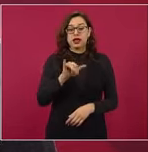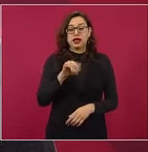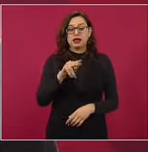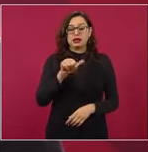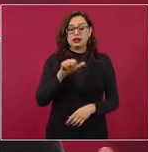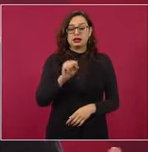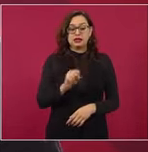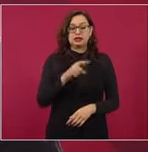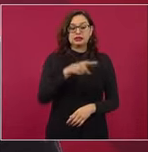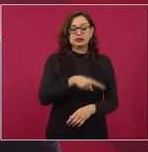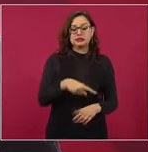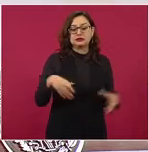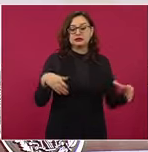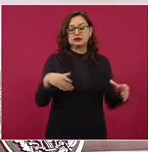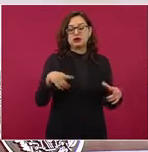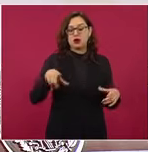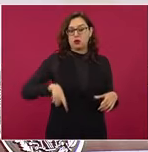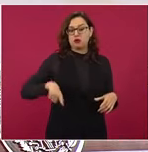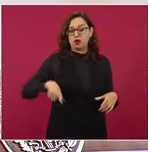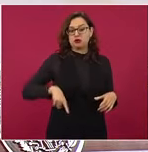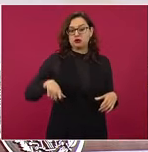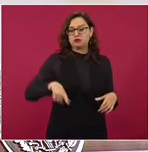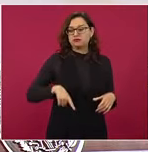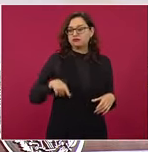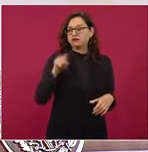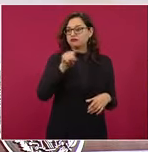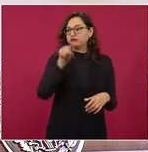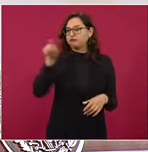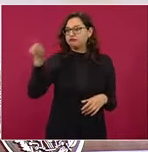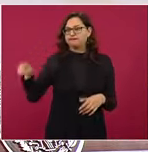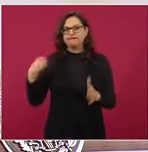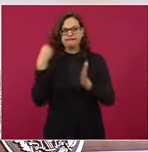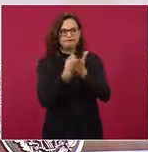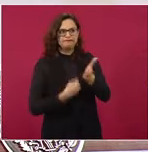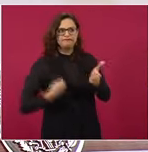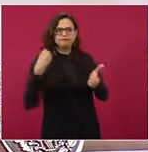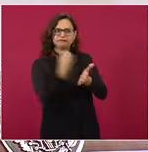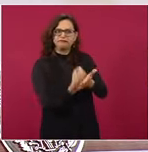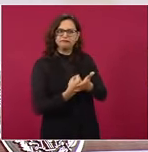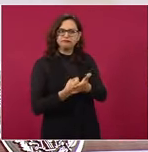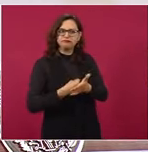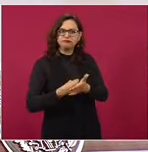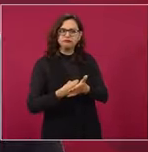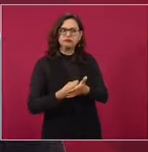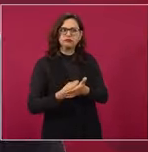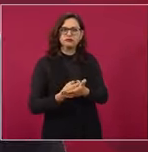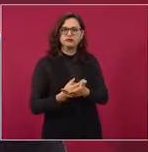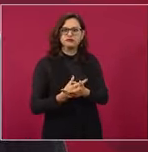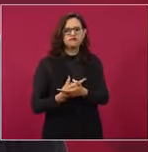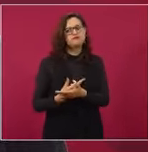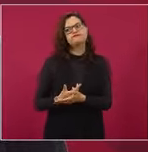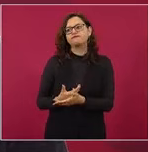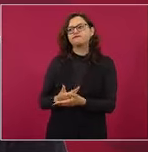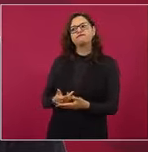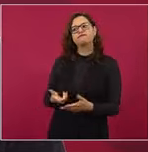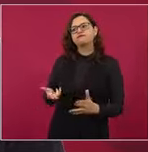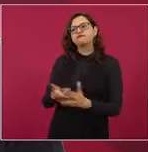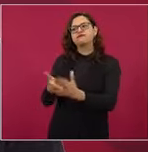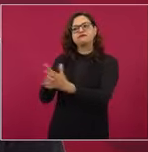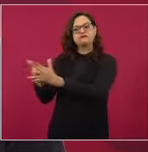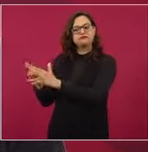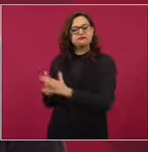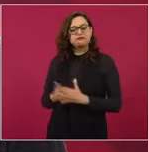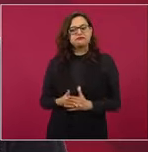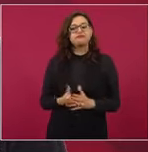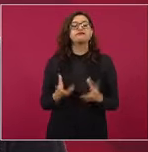muchos dirigentes asesinados en la lucha por la justicia, por la democracia.